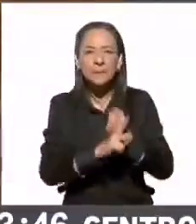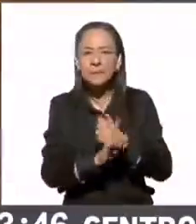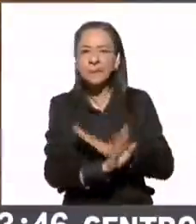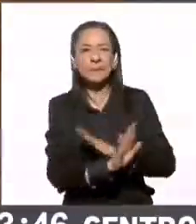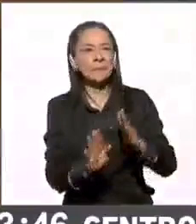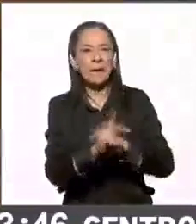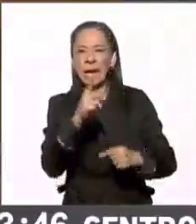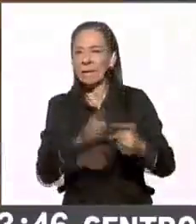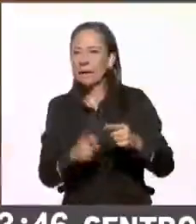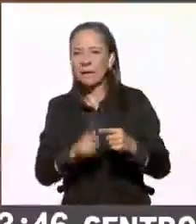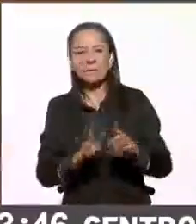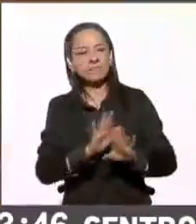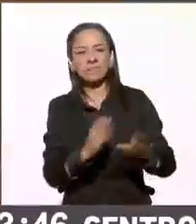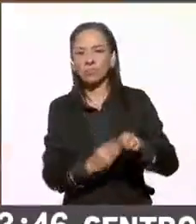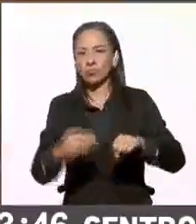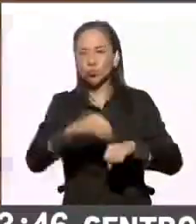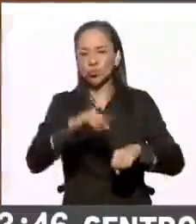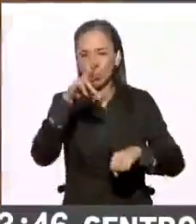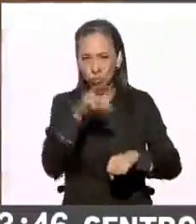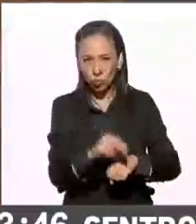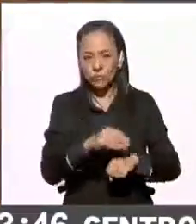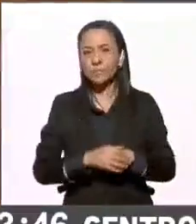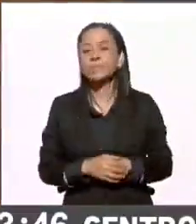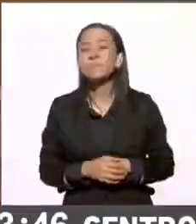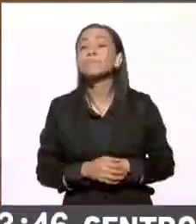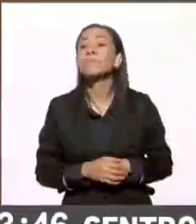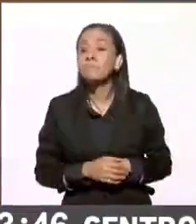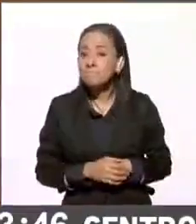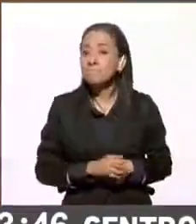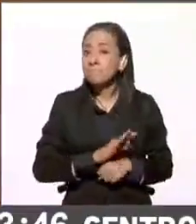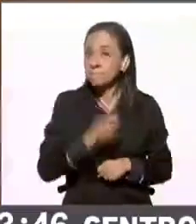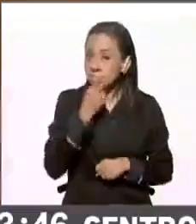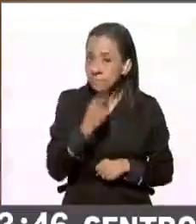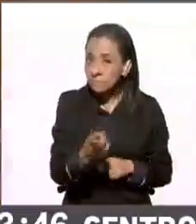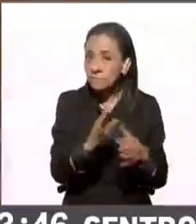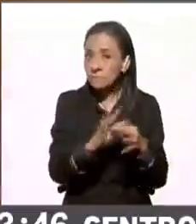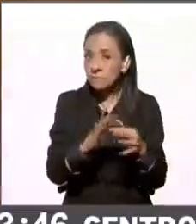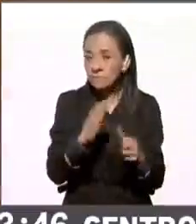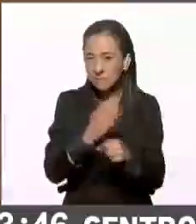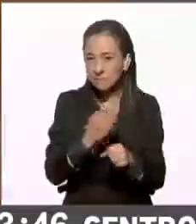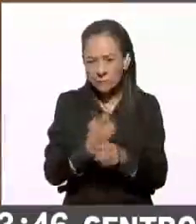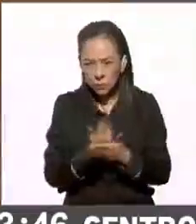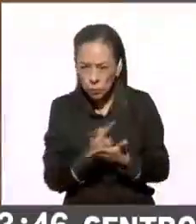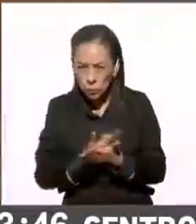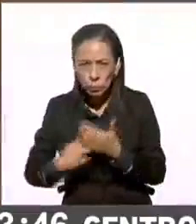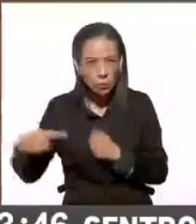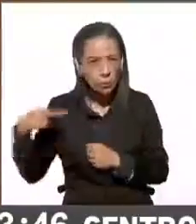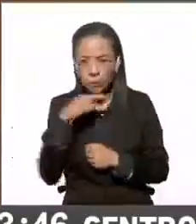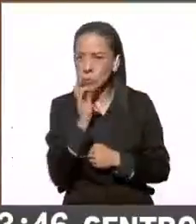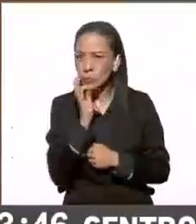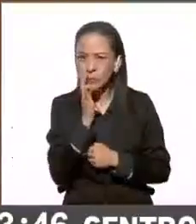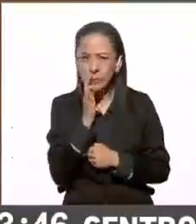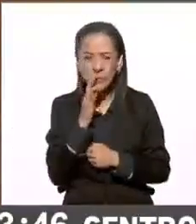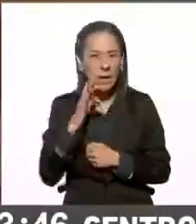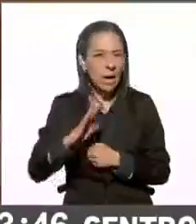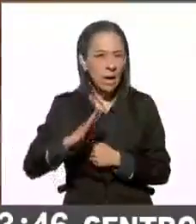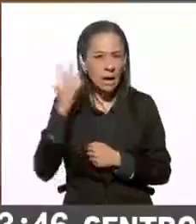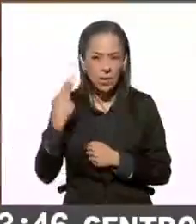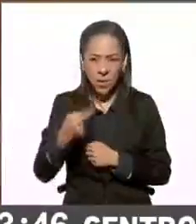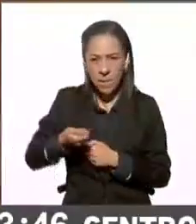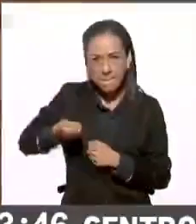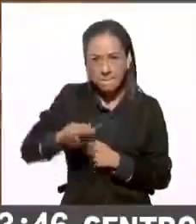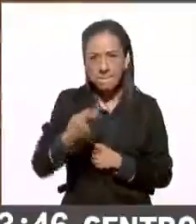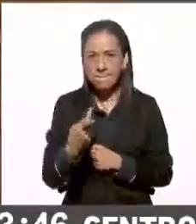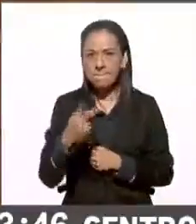funcionarios de casilla. También decirles que en este conteo rápido el famoso PREP, pues bueno, el